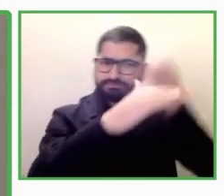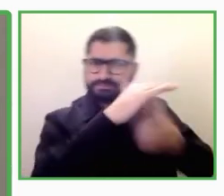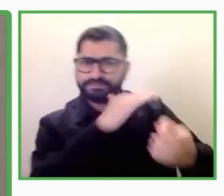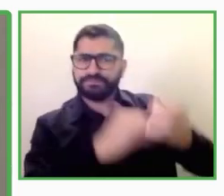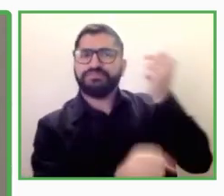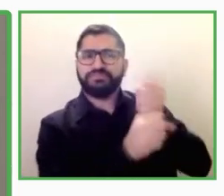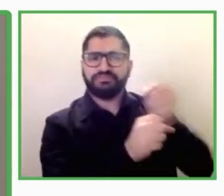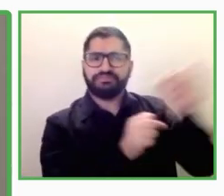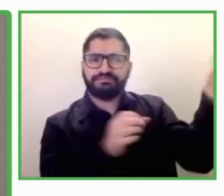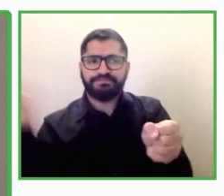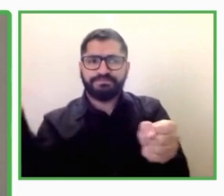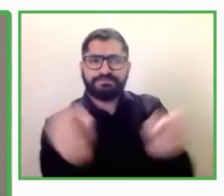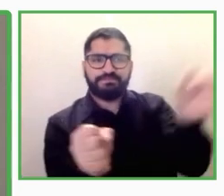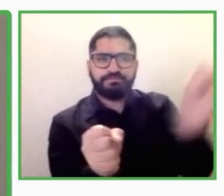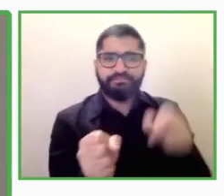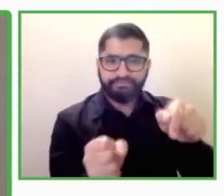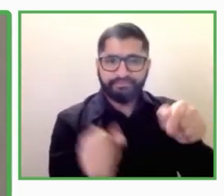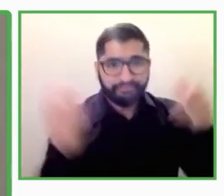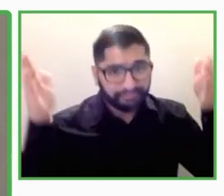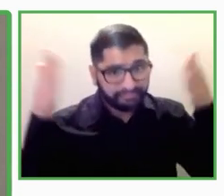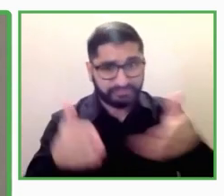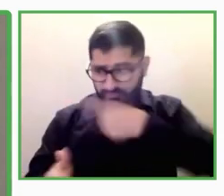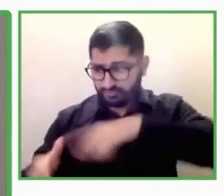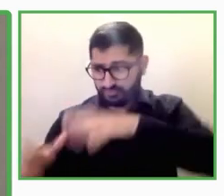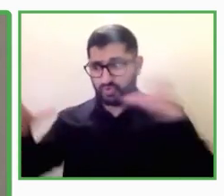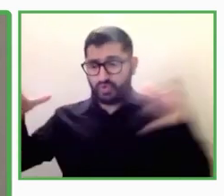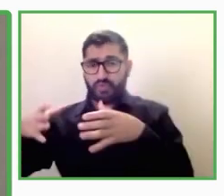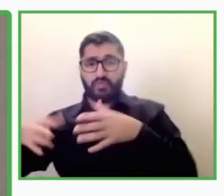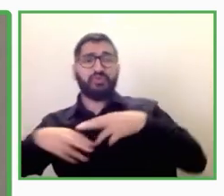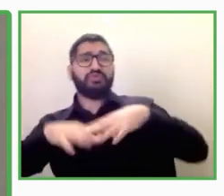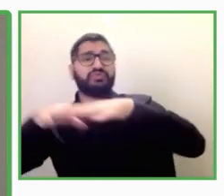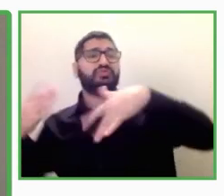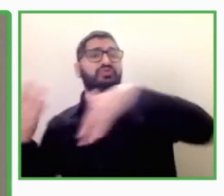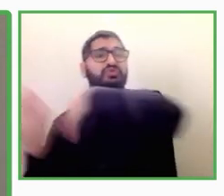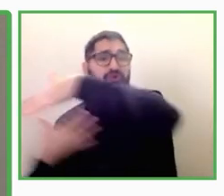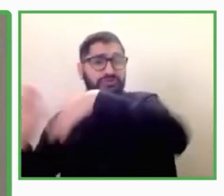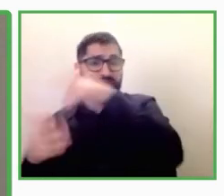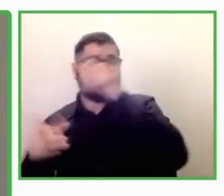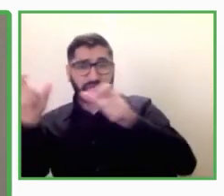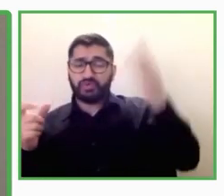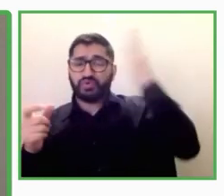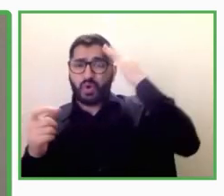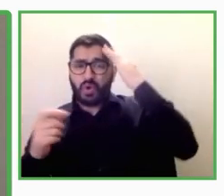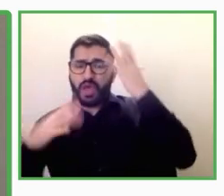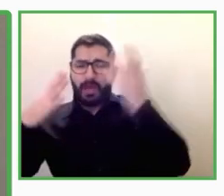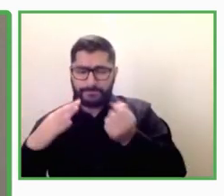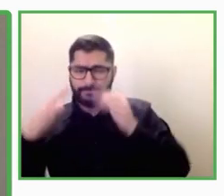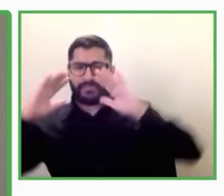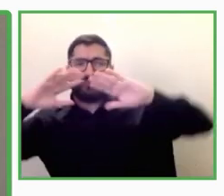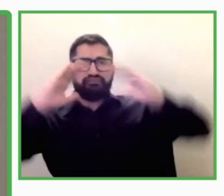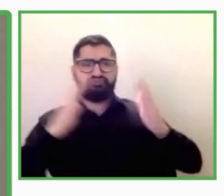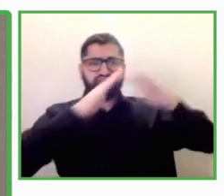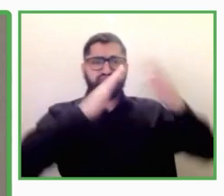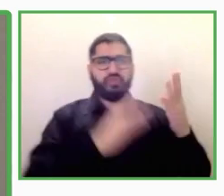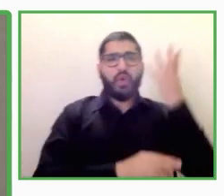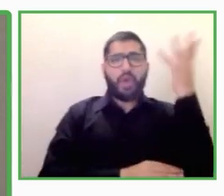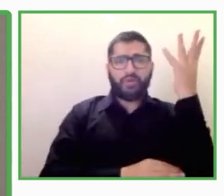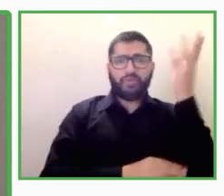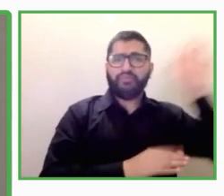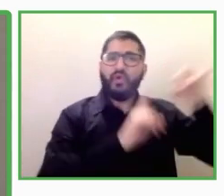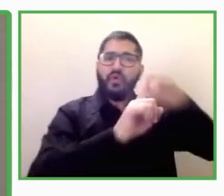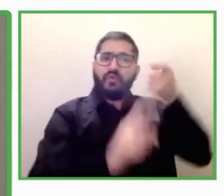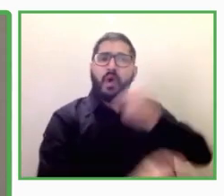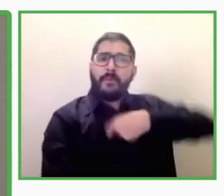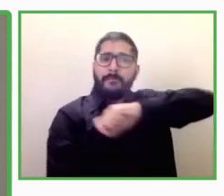Social ONCE, somos el cuarto empleador de España, probablemente uno de los más importantes del mundo de empleo de personas con discapacidad,